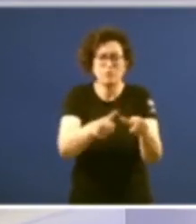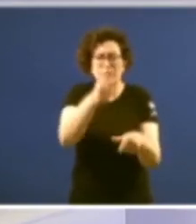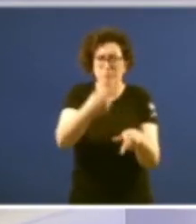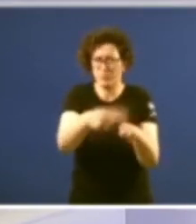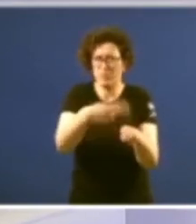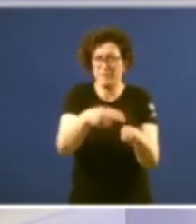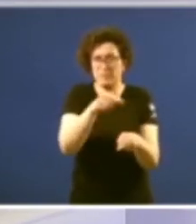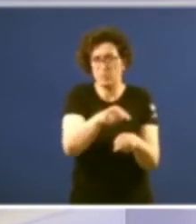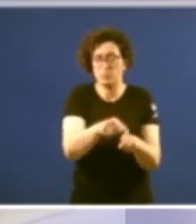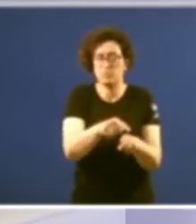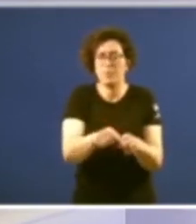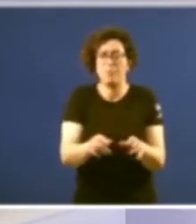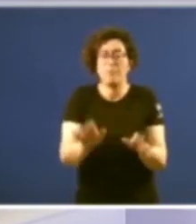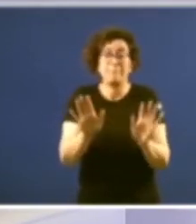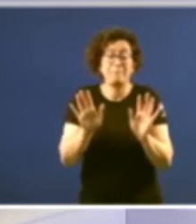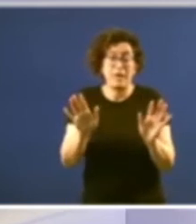pero